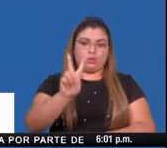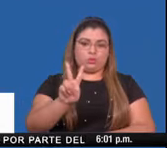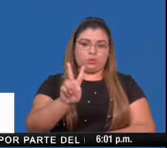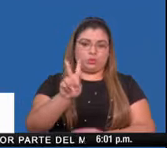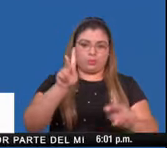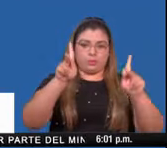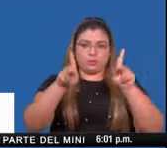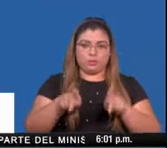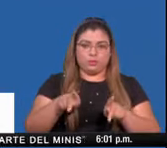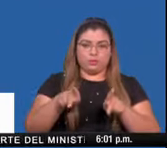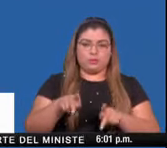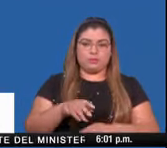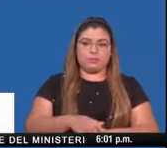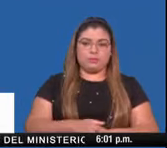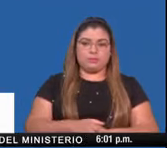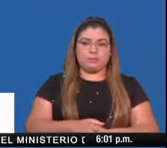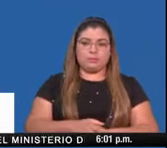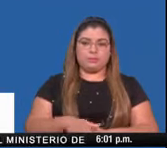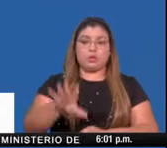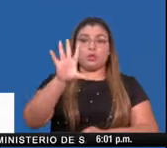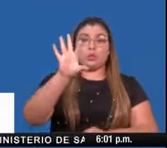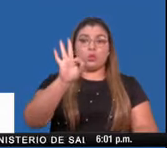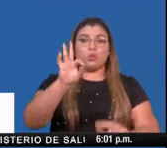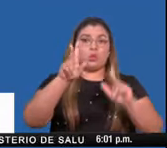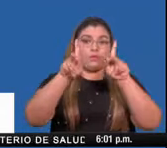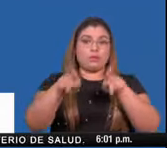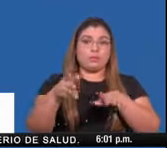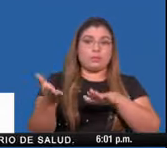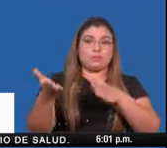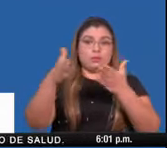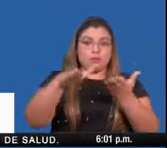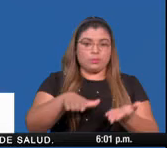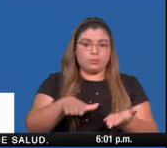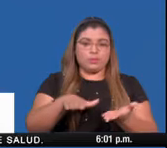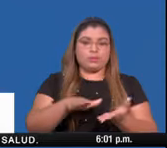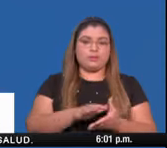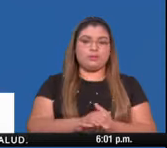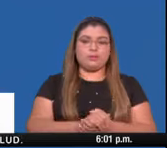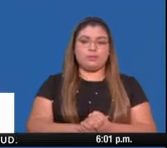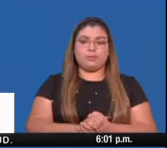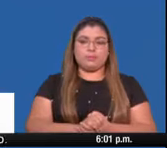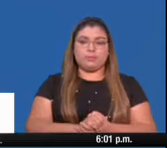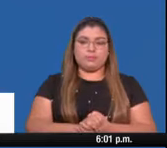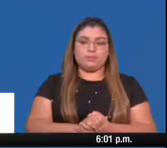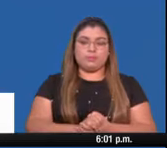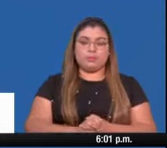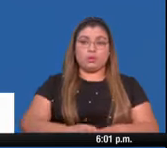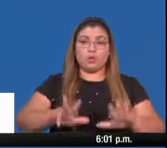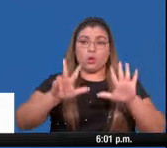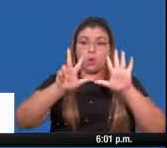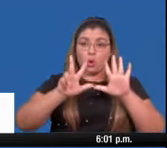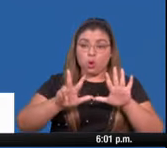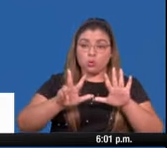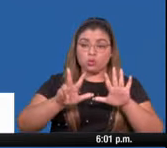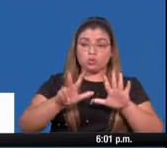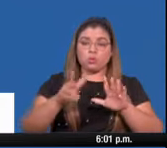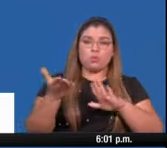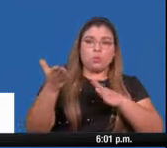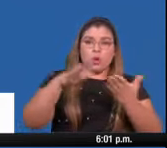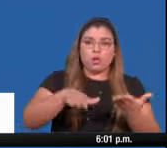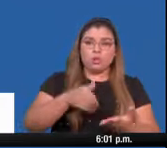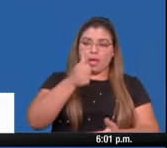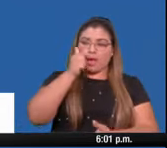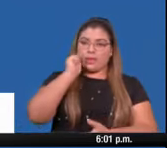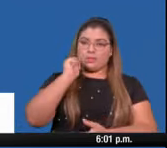Asimismo, tenemos 9 defunciones, que corresponden 8 a las últimas 24